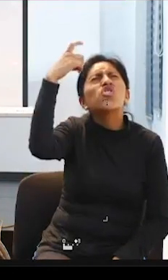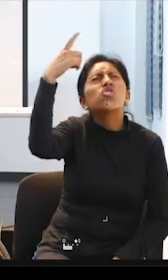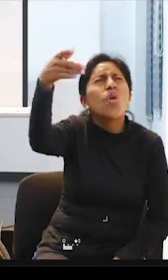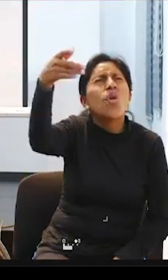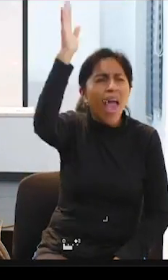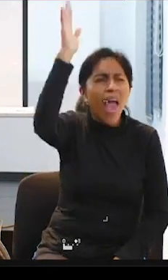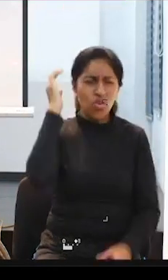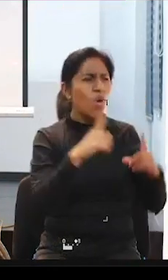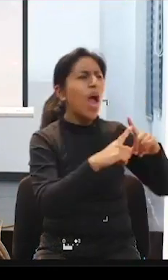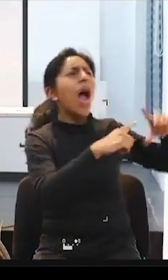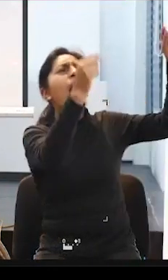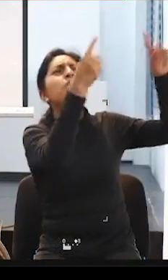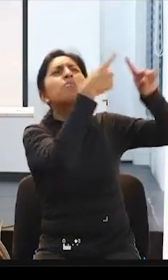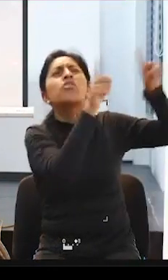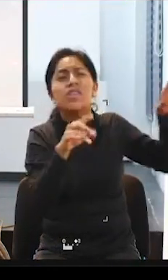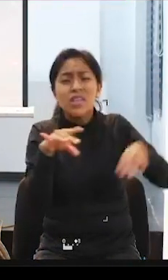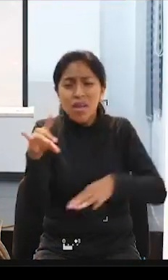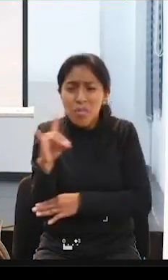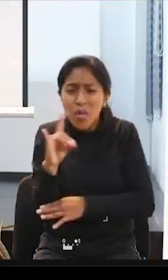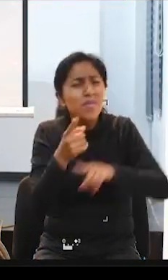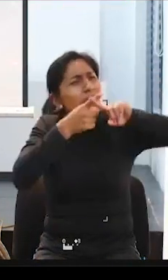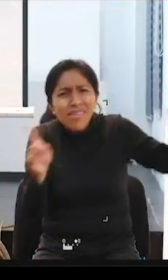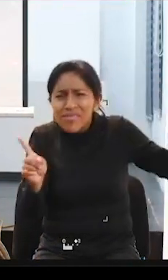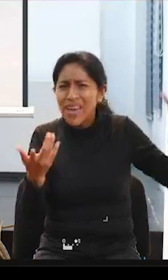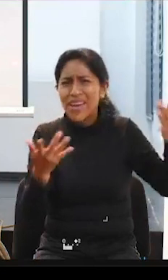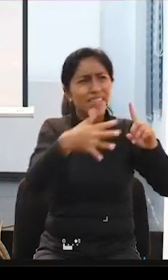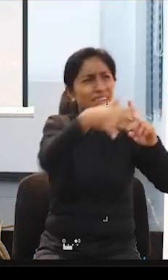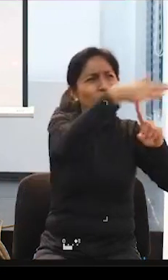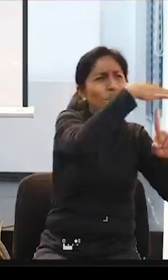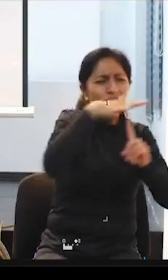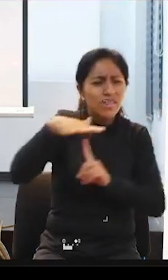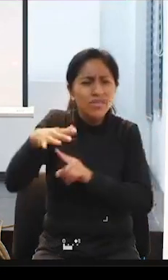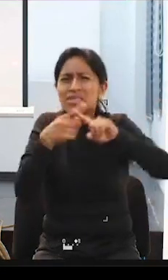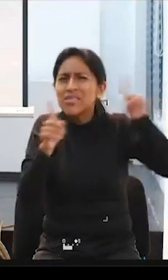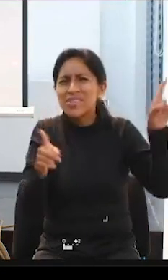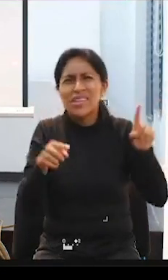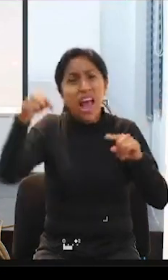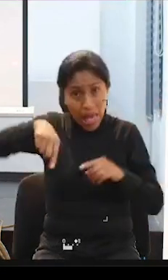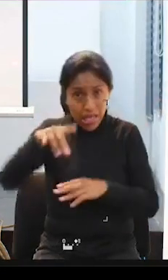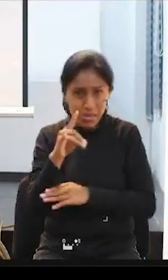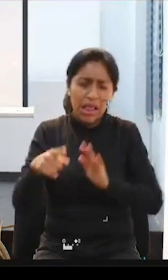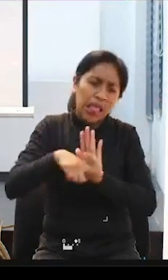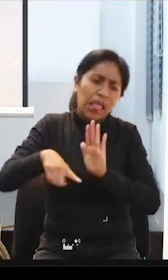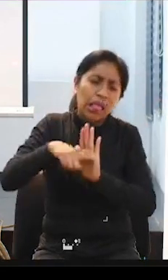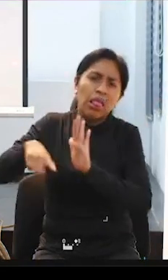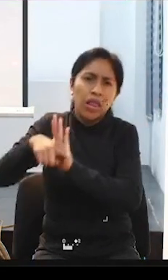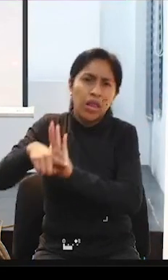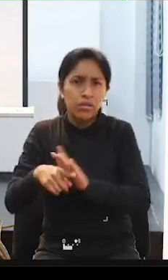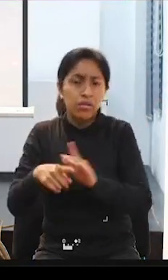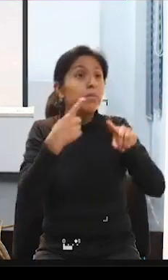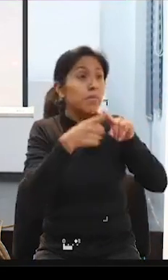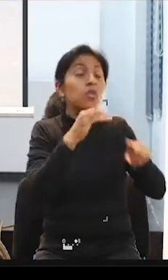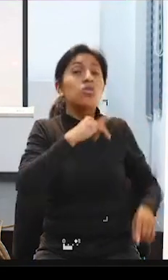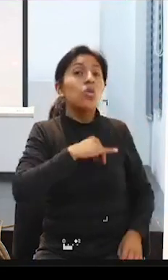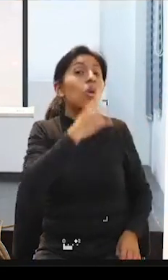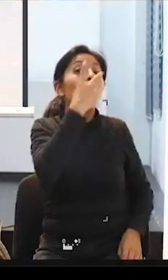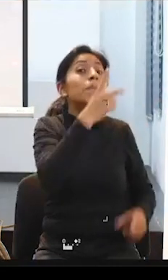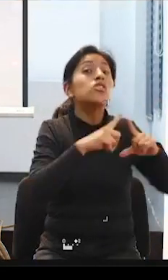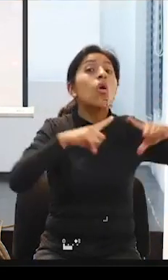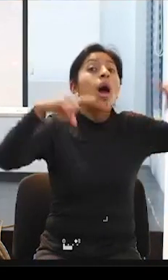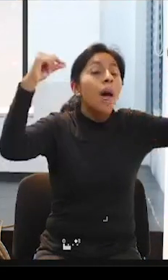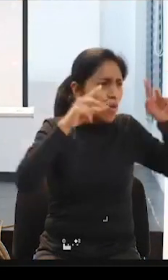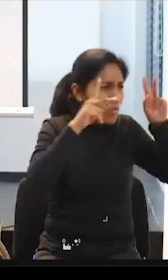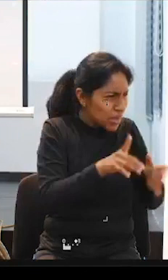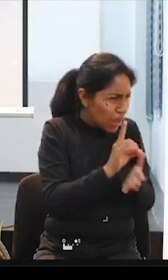es otra realidad, Bolivia es otra realidad, no se va a dar, ¿no? Bien negativos, pero allá yo he visto personas con discapacidad muy